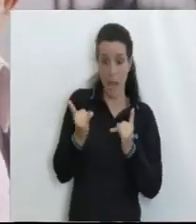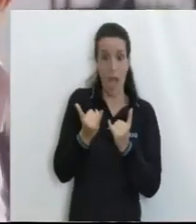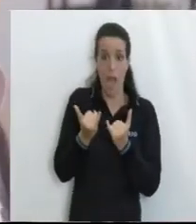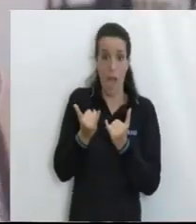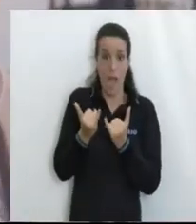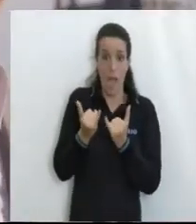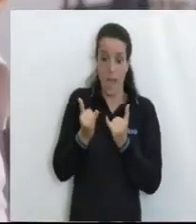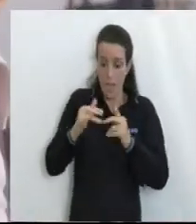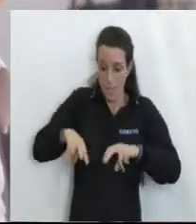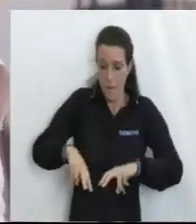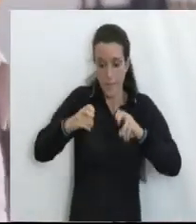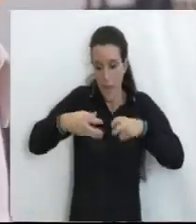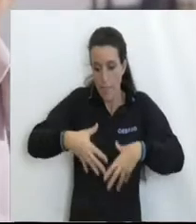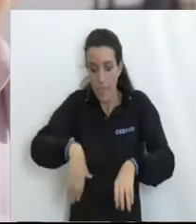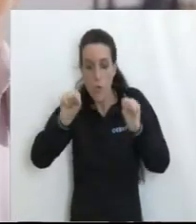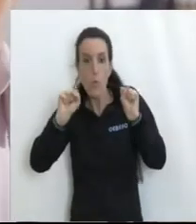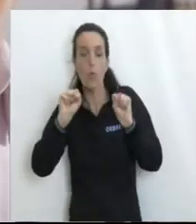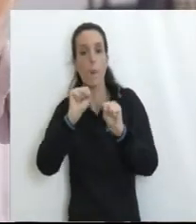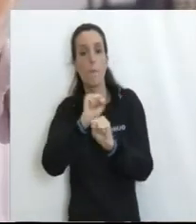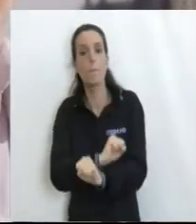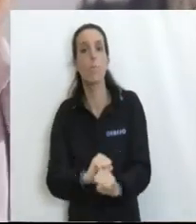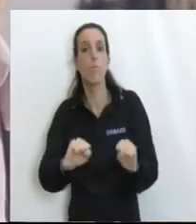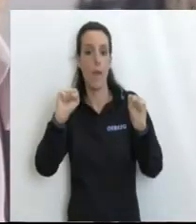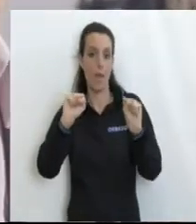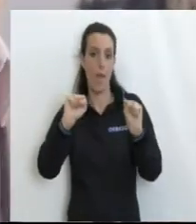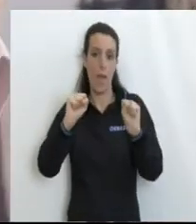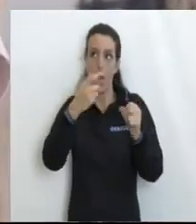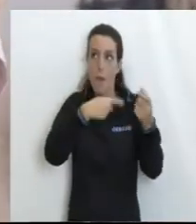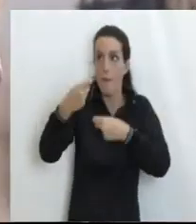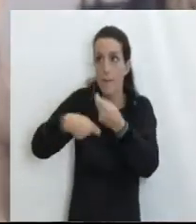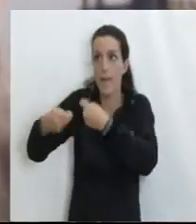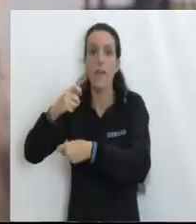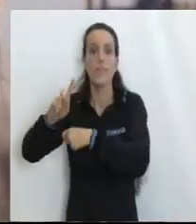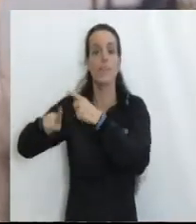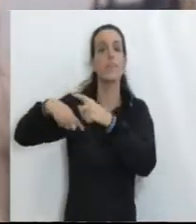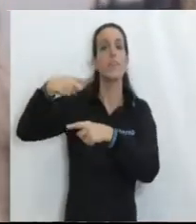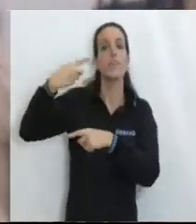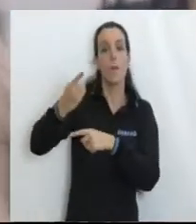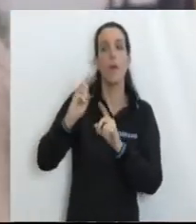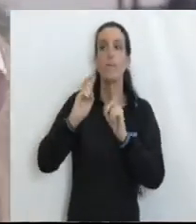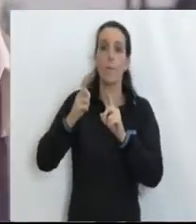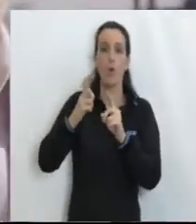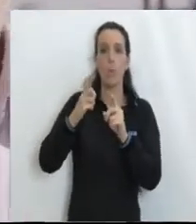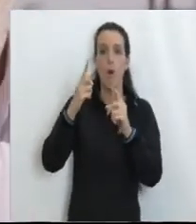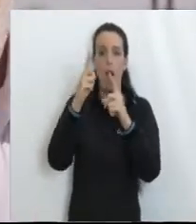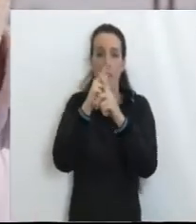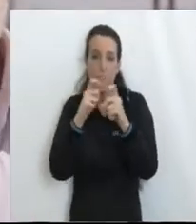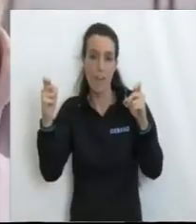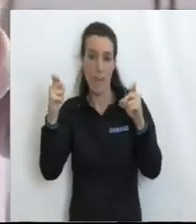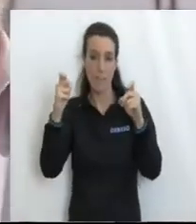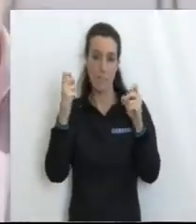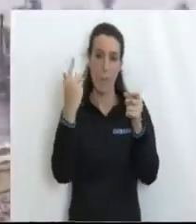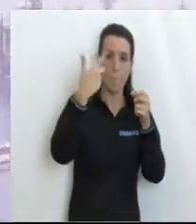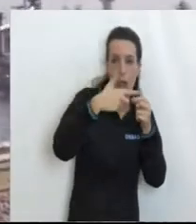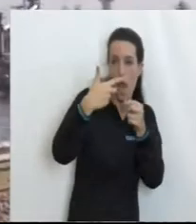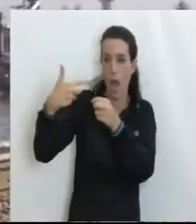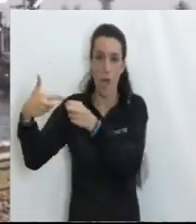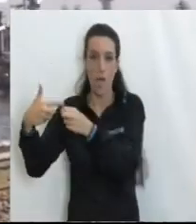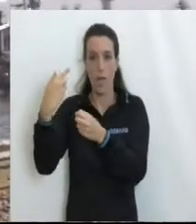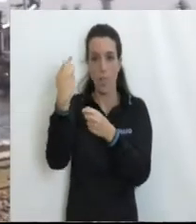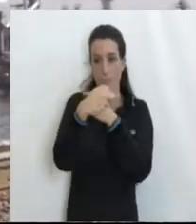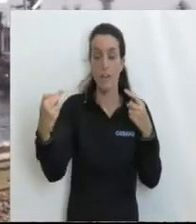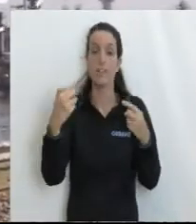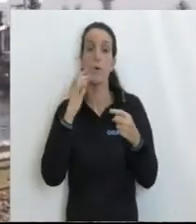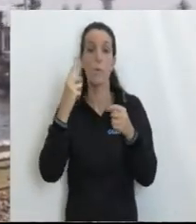explora y se descubre Puede ser explotado y posteriormente refinado En diferentes subproductos